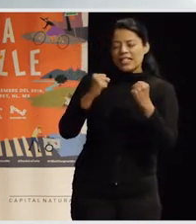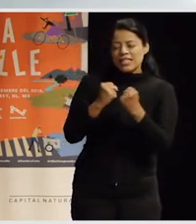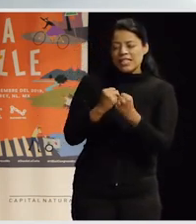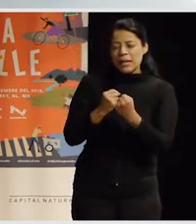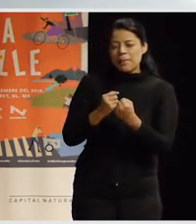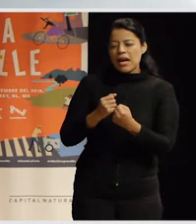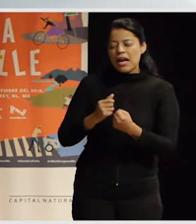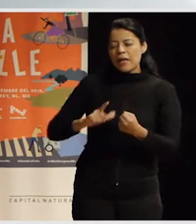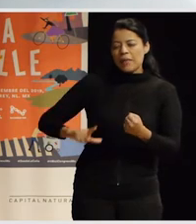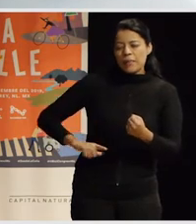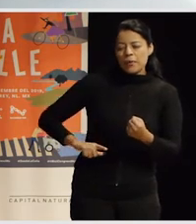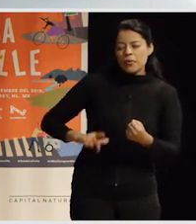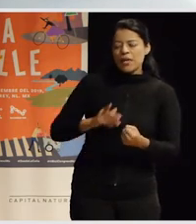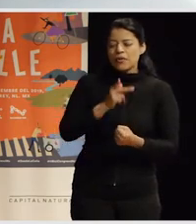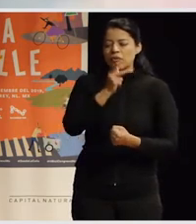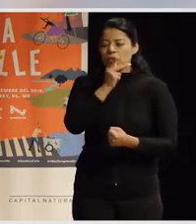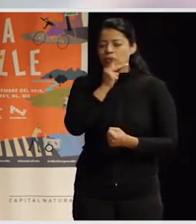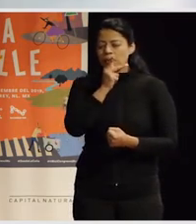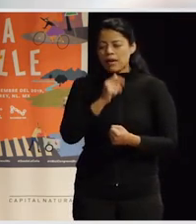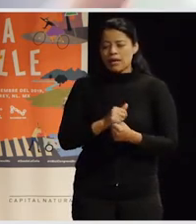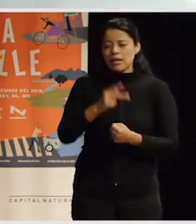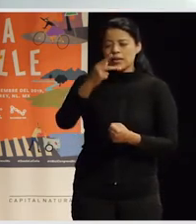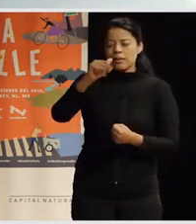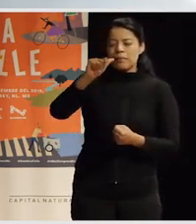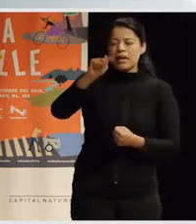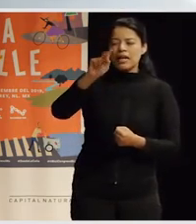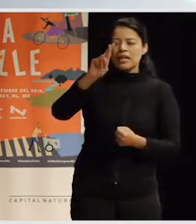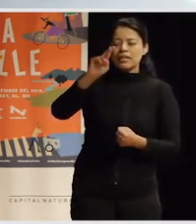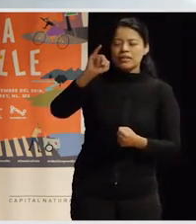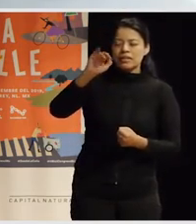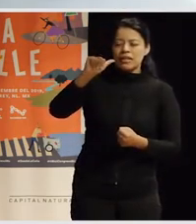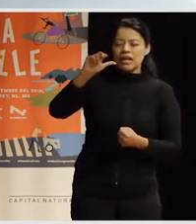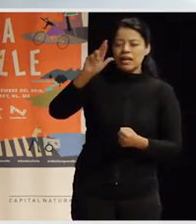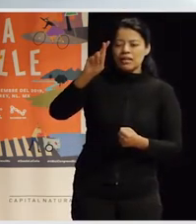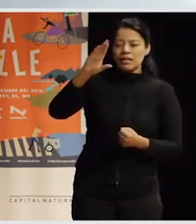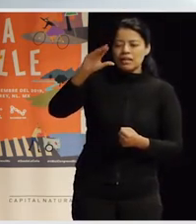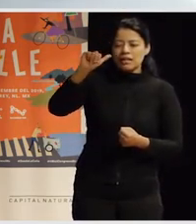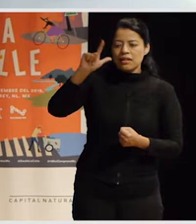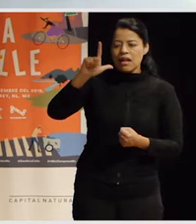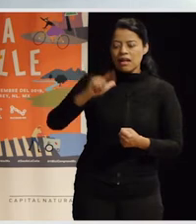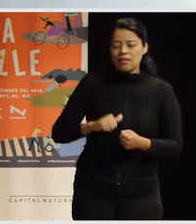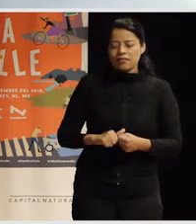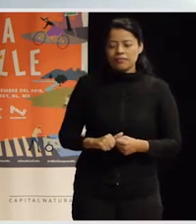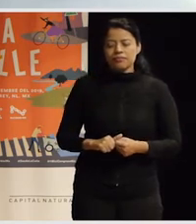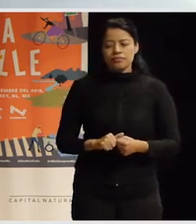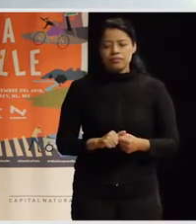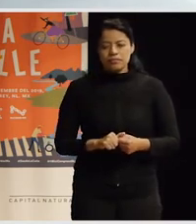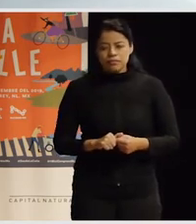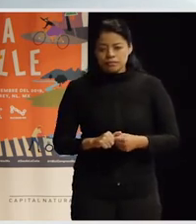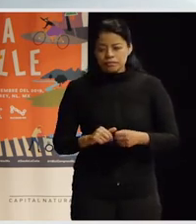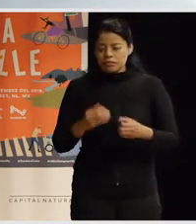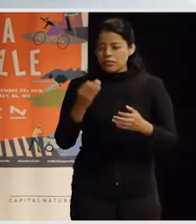Porque el sistema patriarcal lo que dice es... O se basa en una división sexual del trabajo en el que hay una parte del trabajo que es